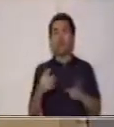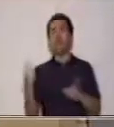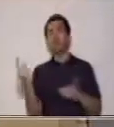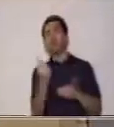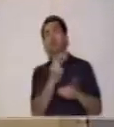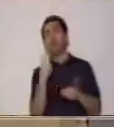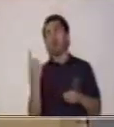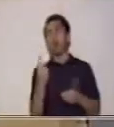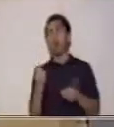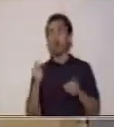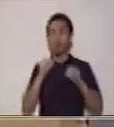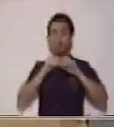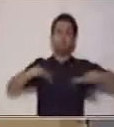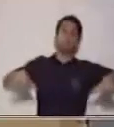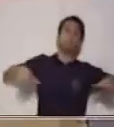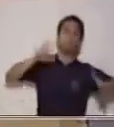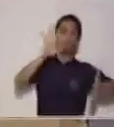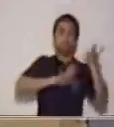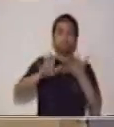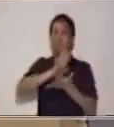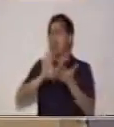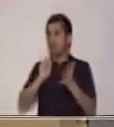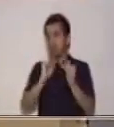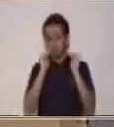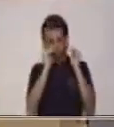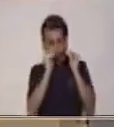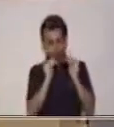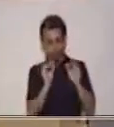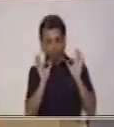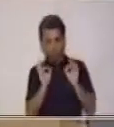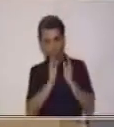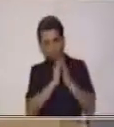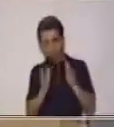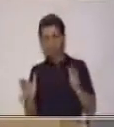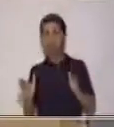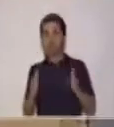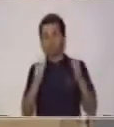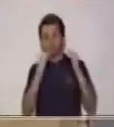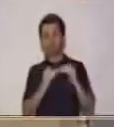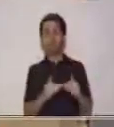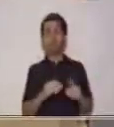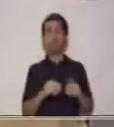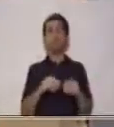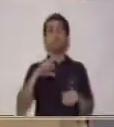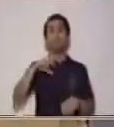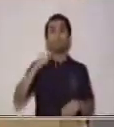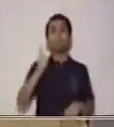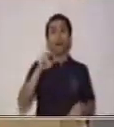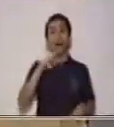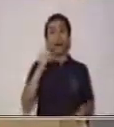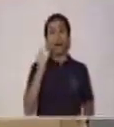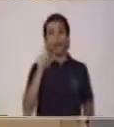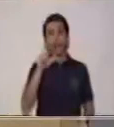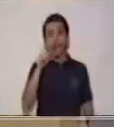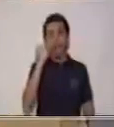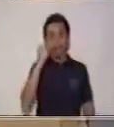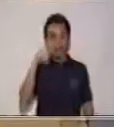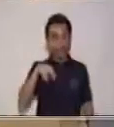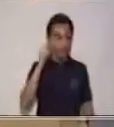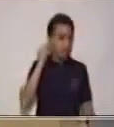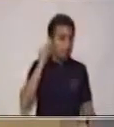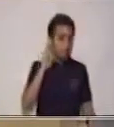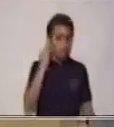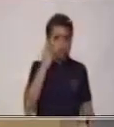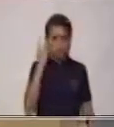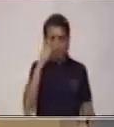regado dentro de él. Y para lingüísticos, pues es ese conjunto de signos que utilizamos a la